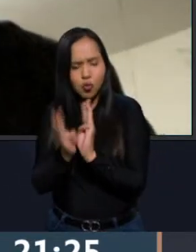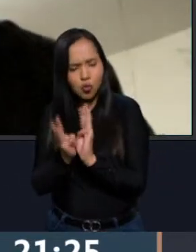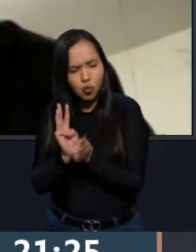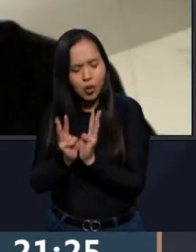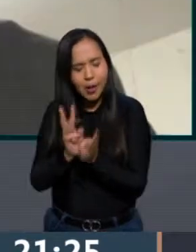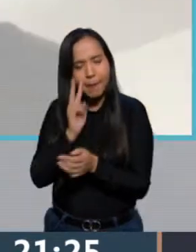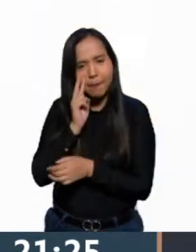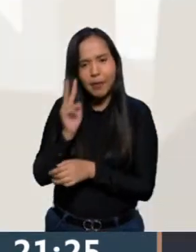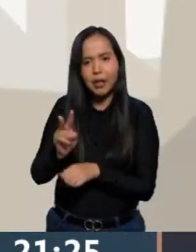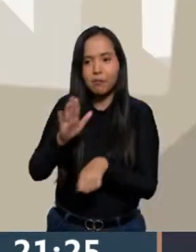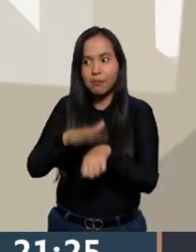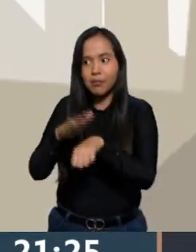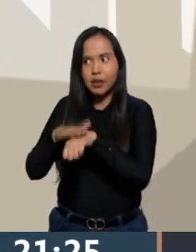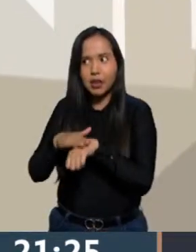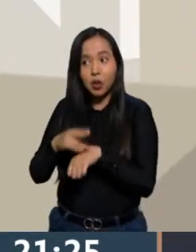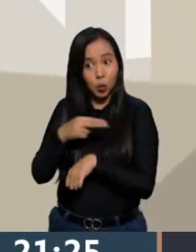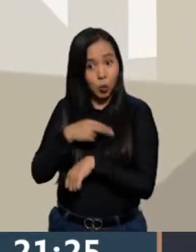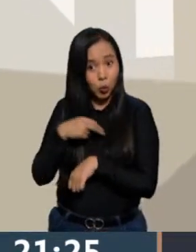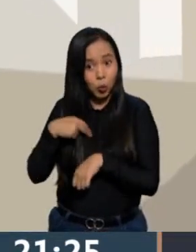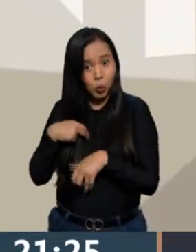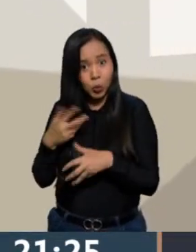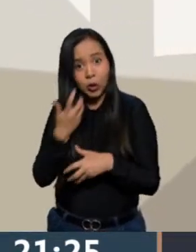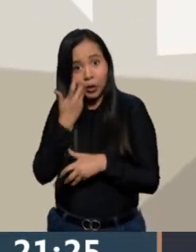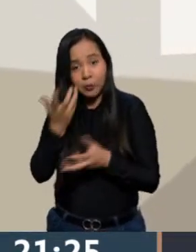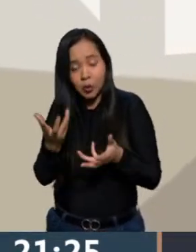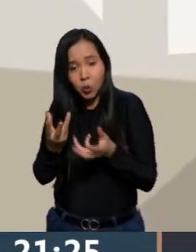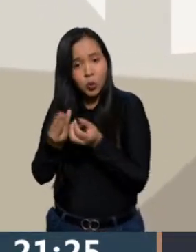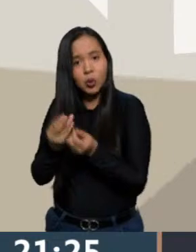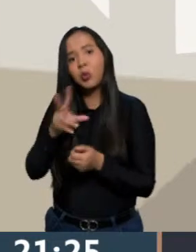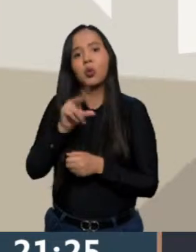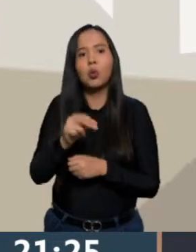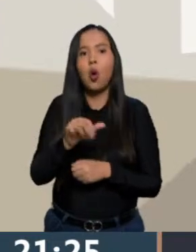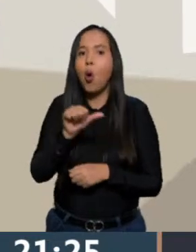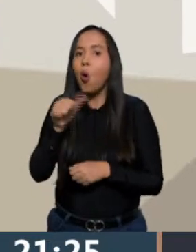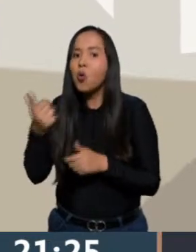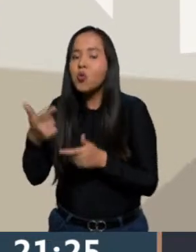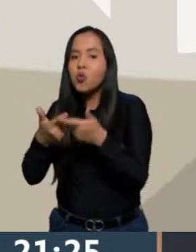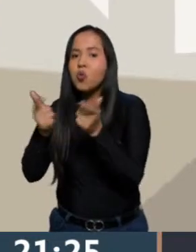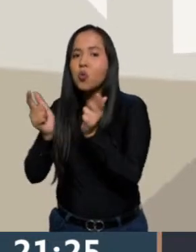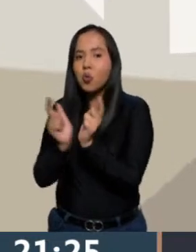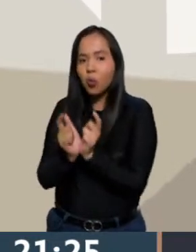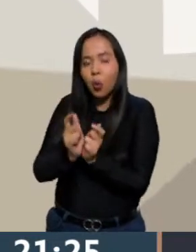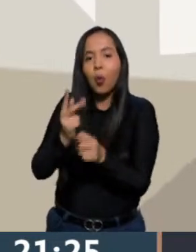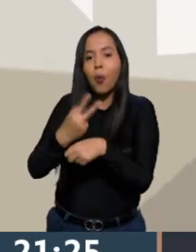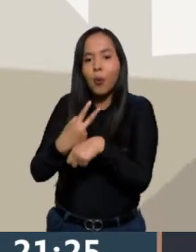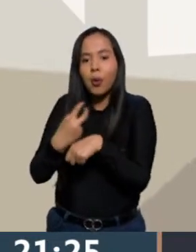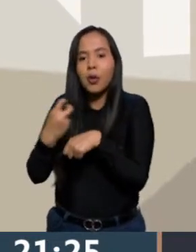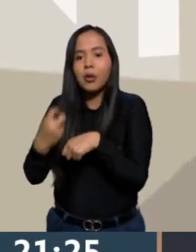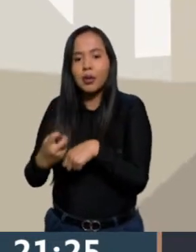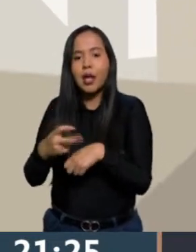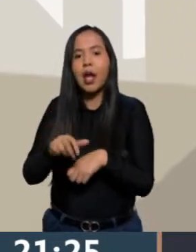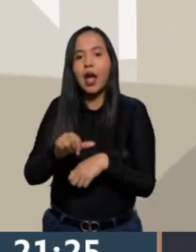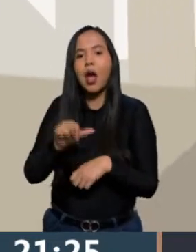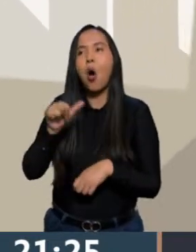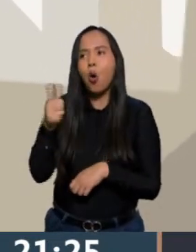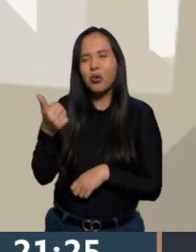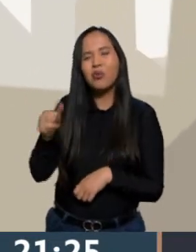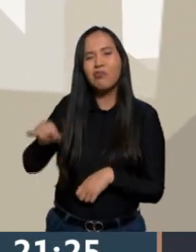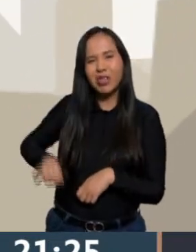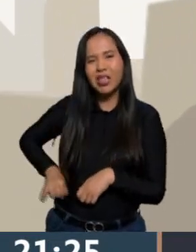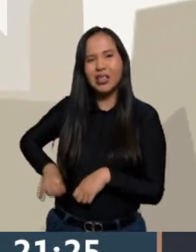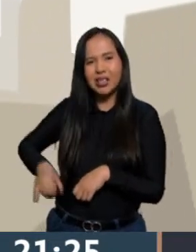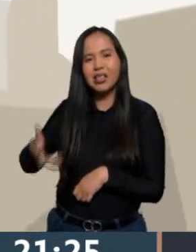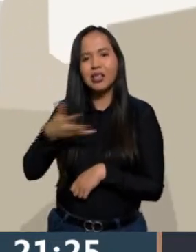no es convocatoria nuestra, no pasó a través de nosotros, es una convocatoria de otro grupo que responde a otros intereses, desde luego,